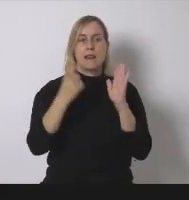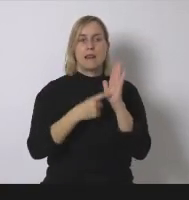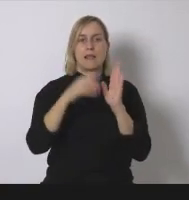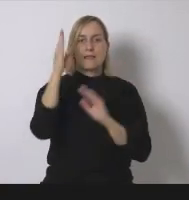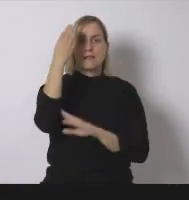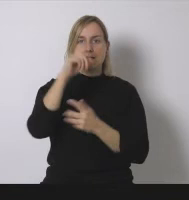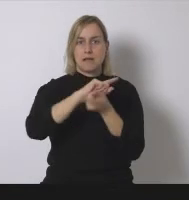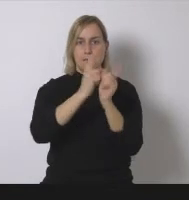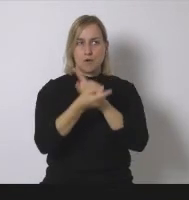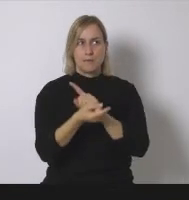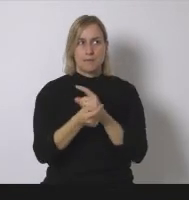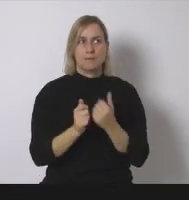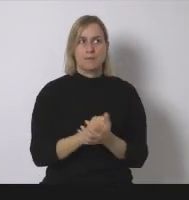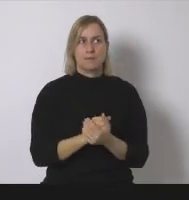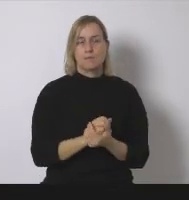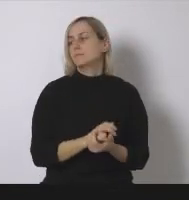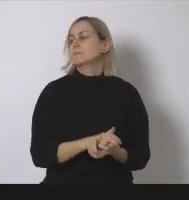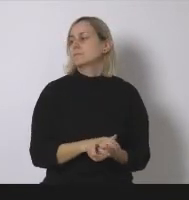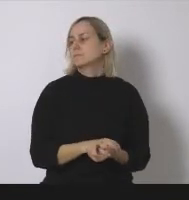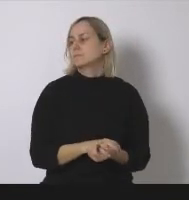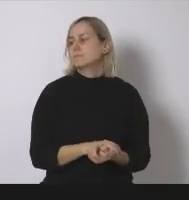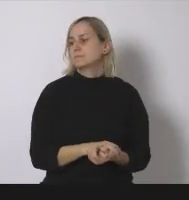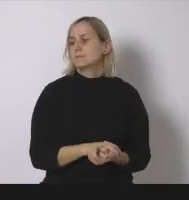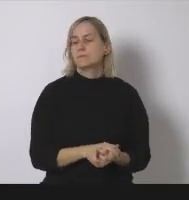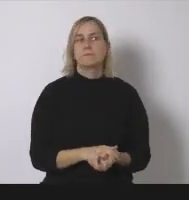recurrir al constitucional pero después fue